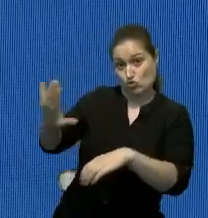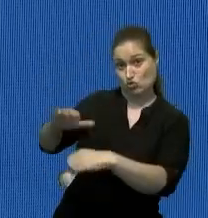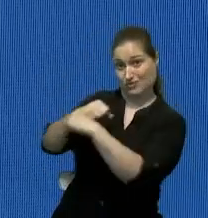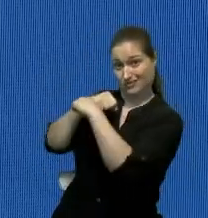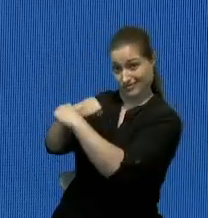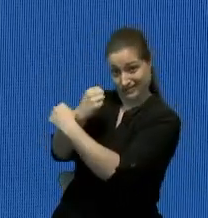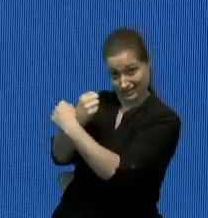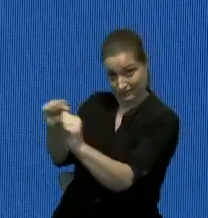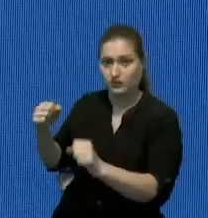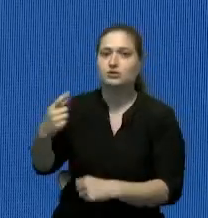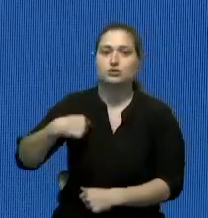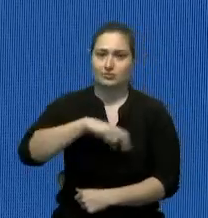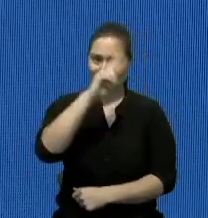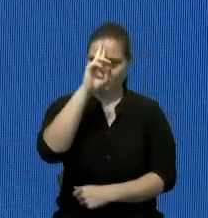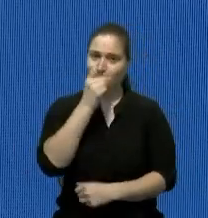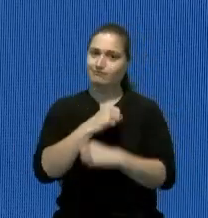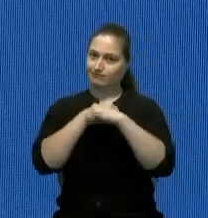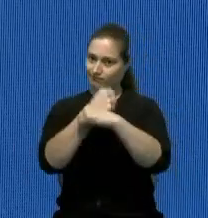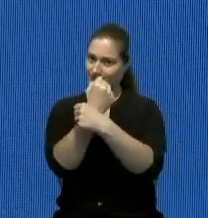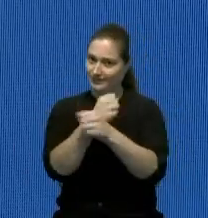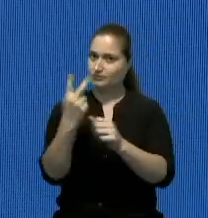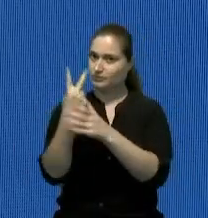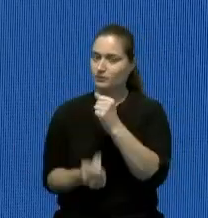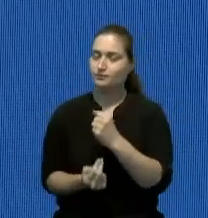de la República Dominicana